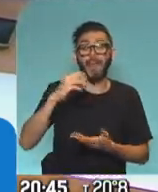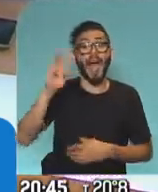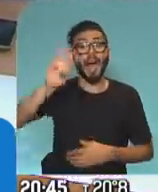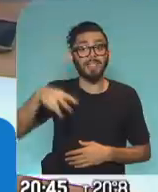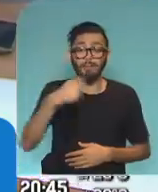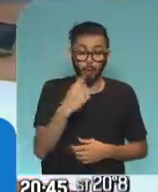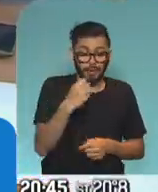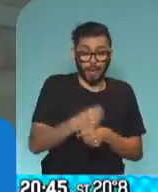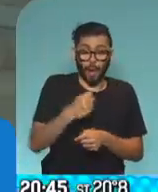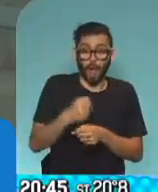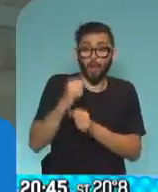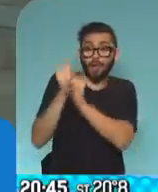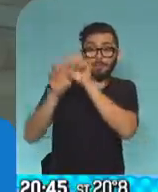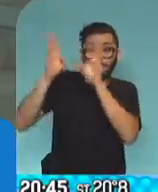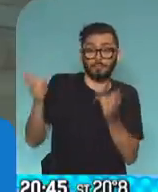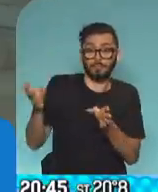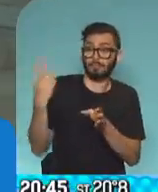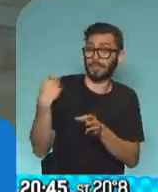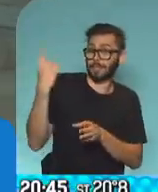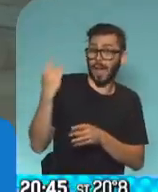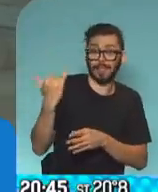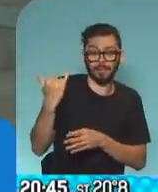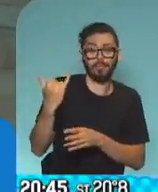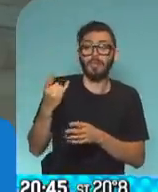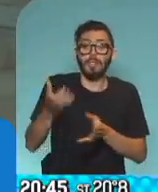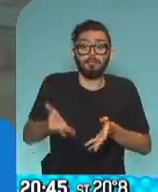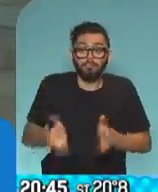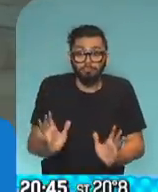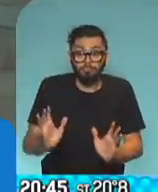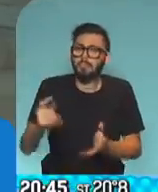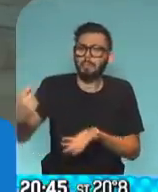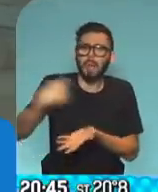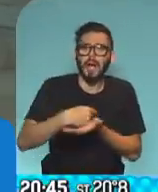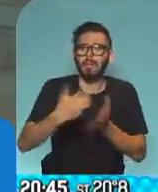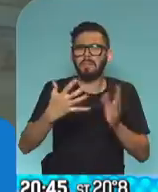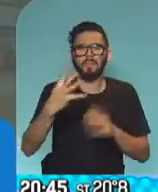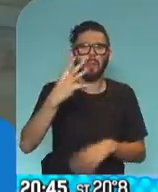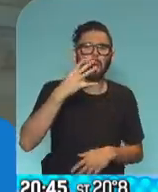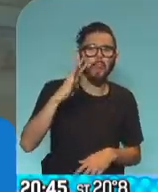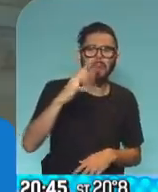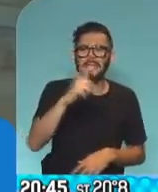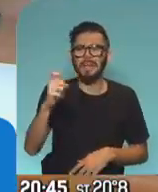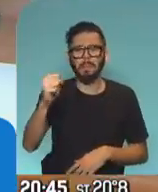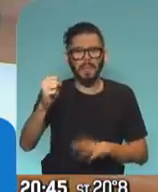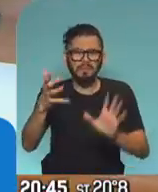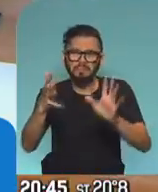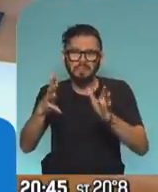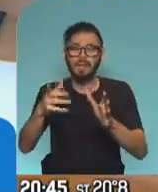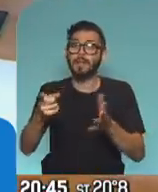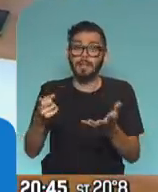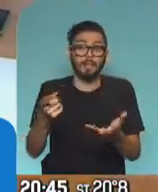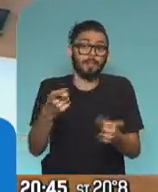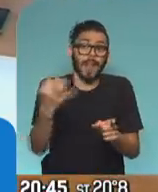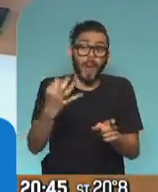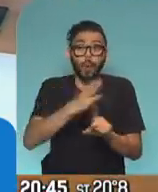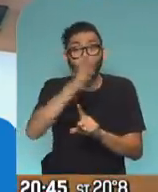en relación de dependencia tiene un chico o una chica se paga el nacimiento, son alrededor de 4.100 pesos, así que está bueno que se